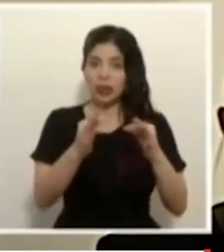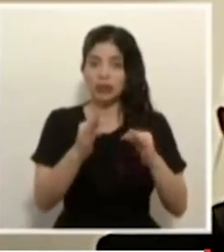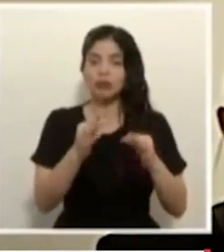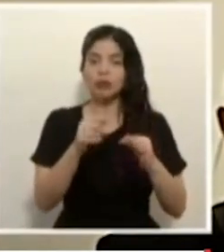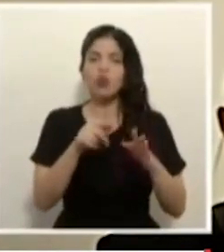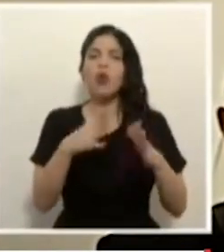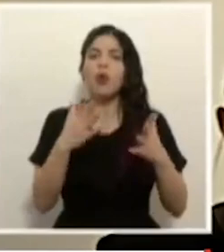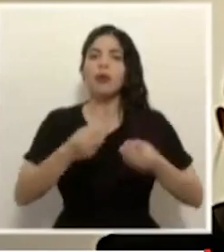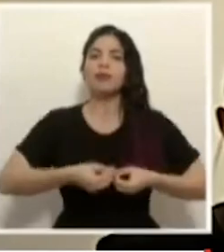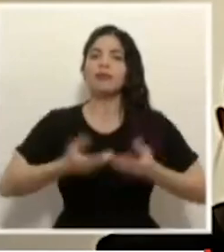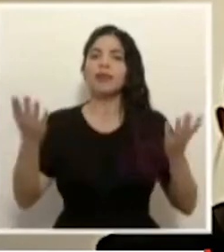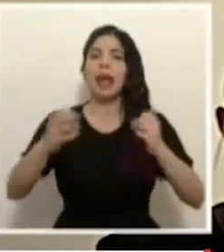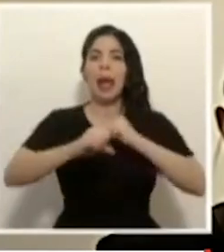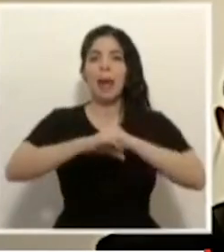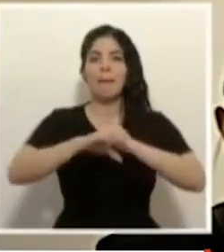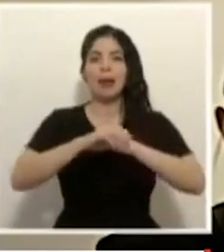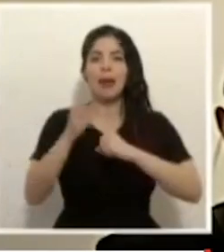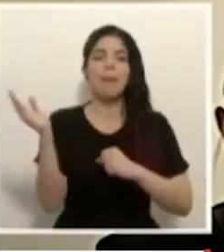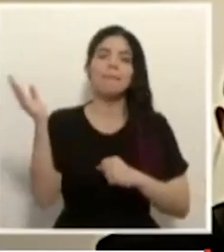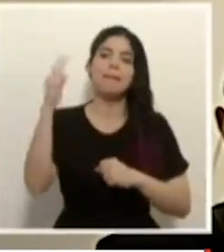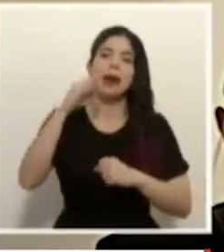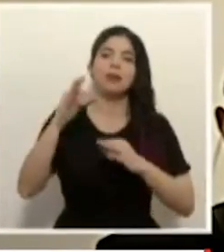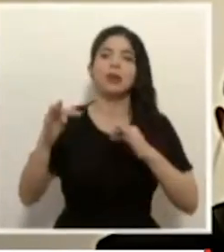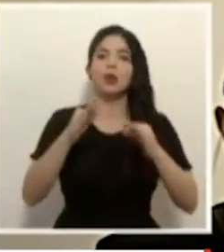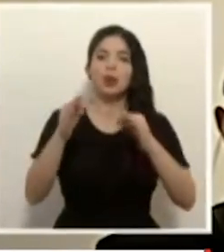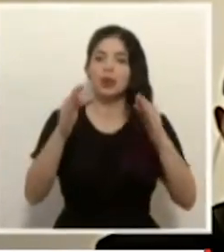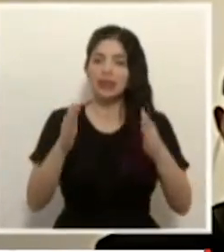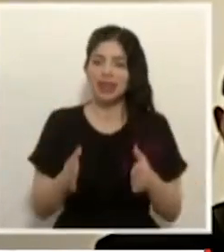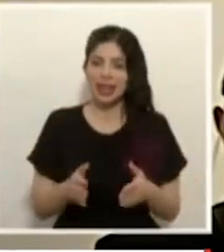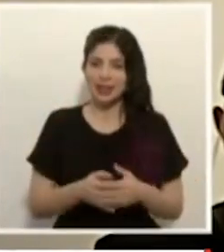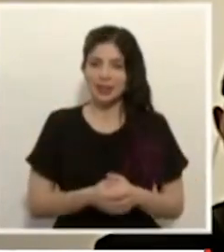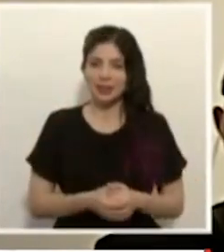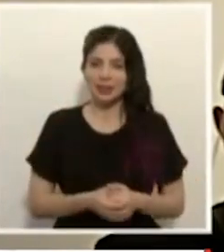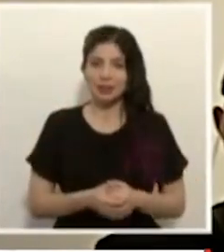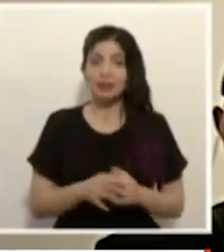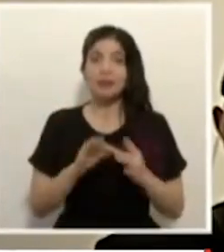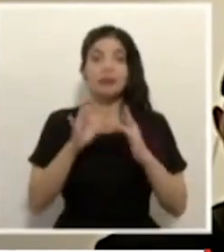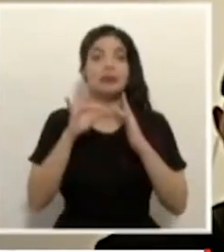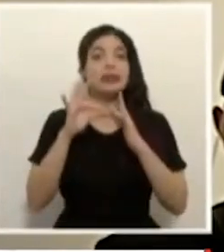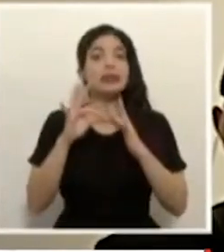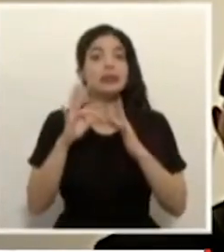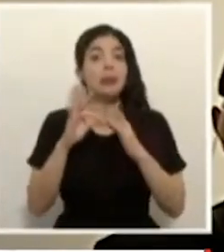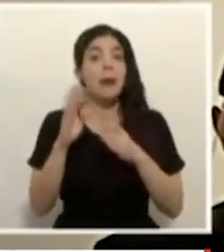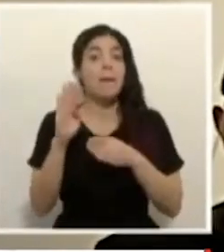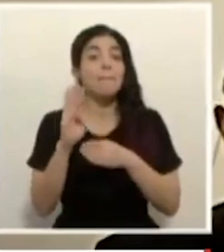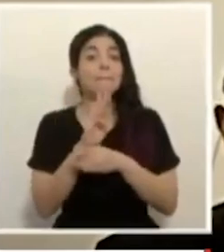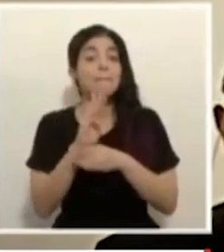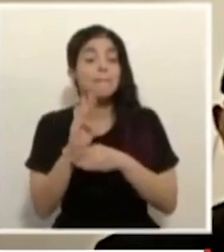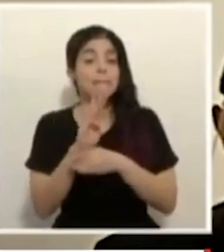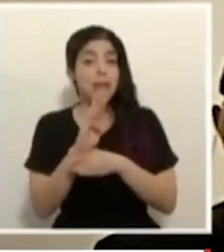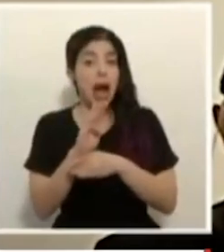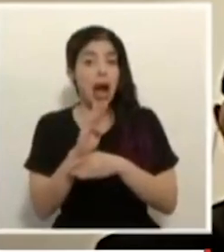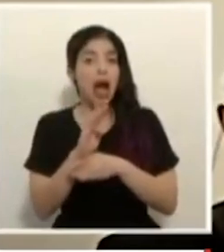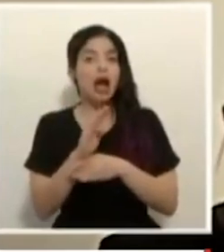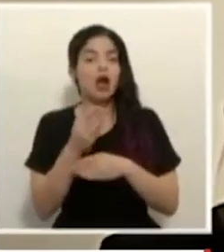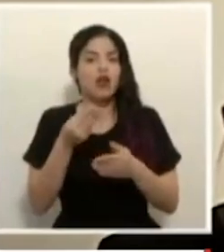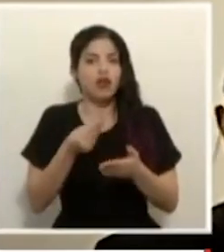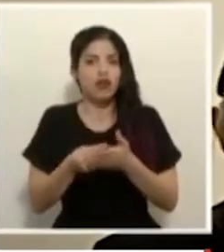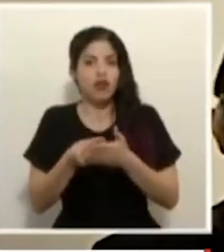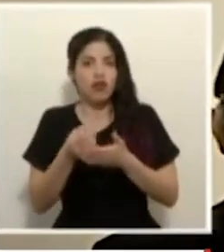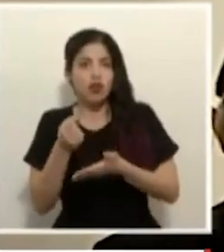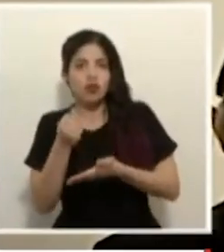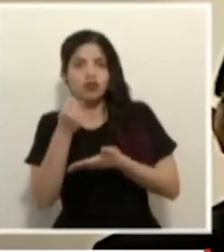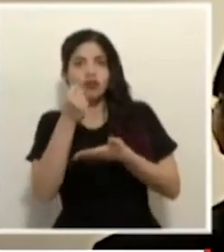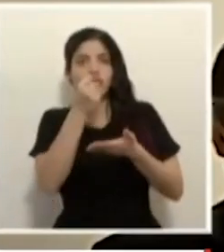lanzamiento de la campaña Vamos a Turistiar. Particularmente los bancos están aportando financiamiento